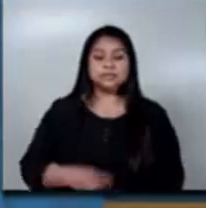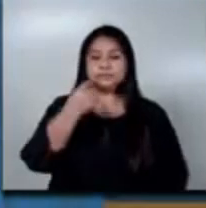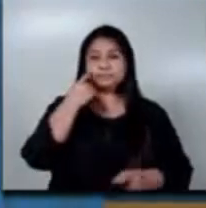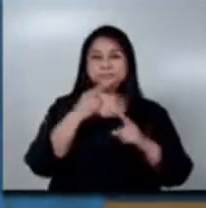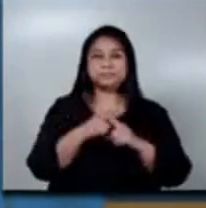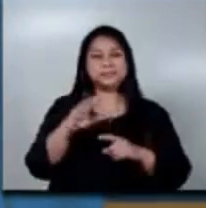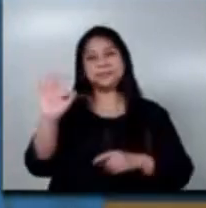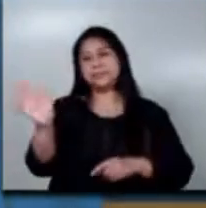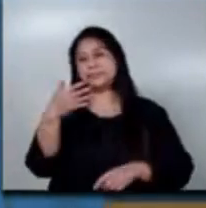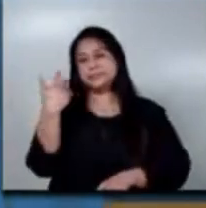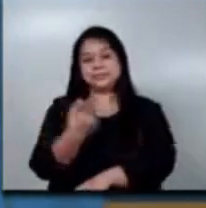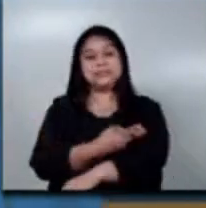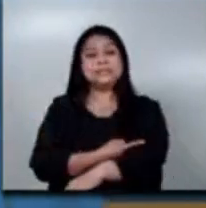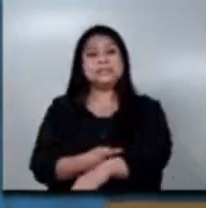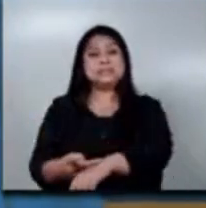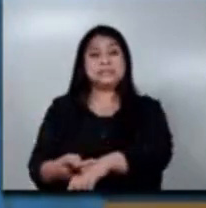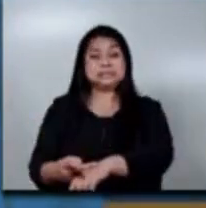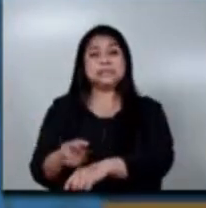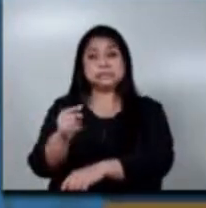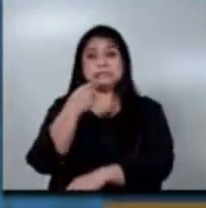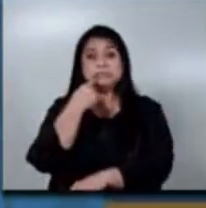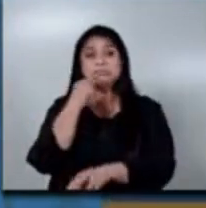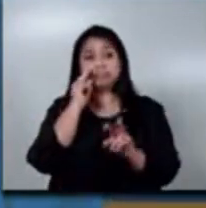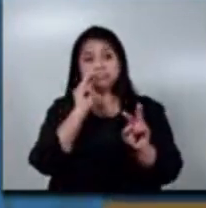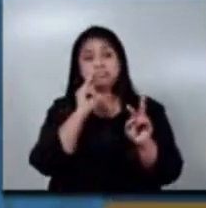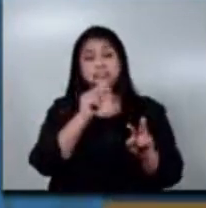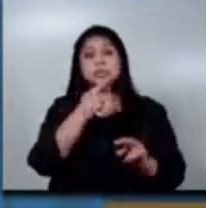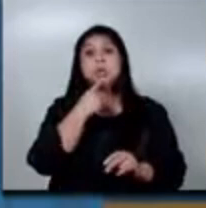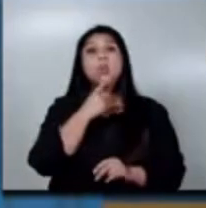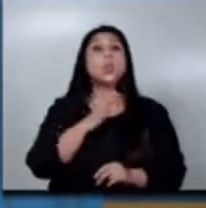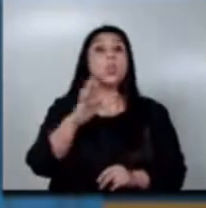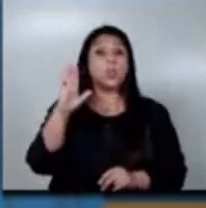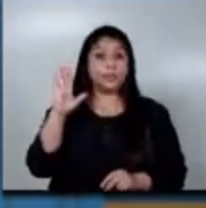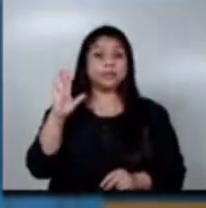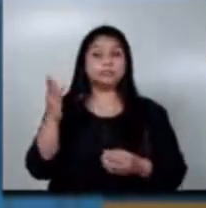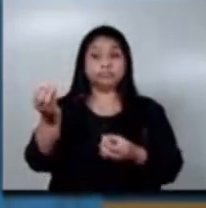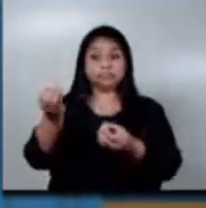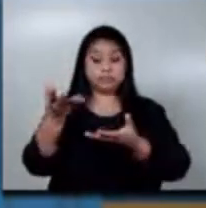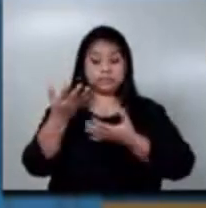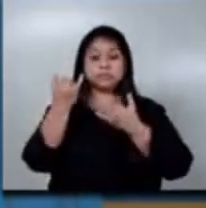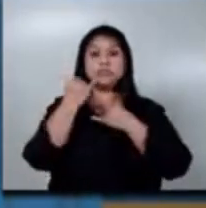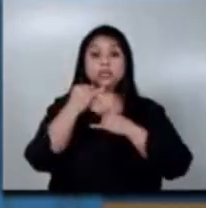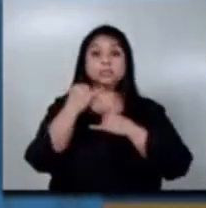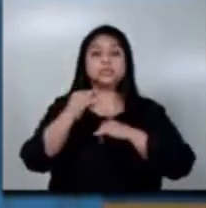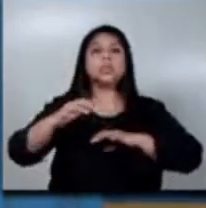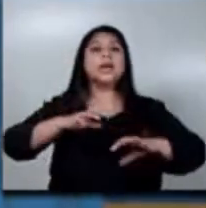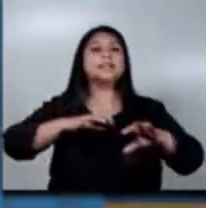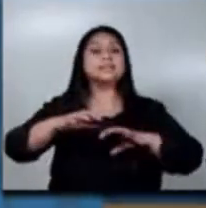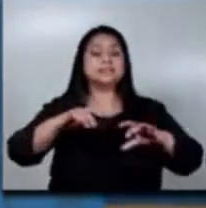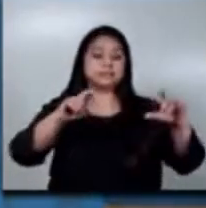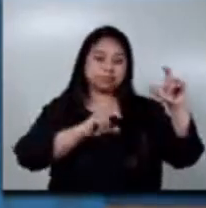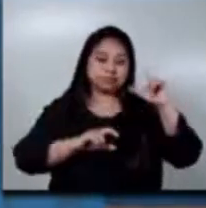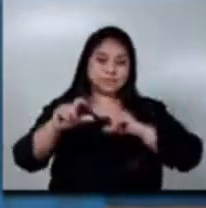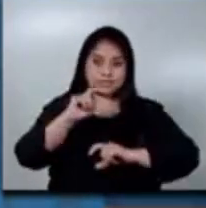actividades que más cumplimiento hemos detectado que han tenido en la entrega de su informe del empleador son actividades de comercio